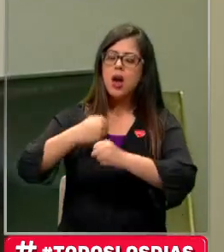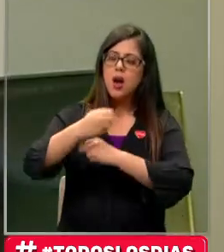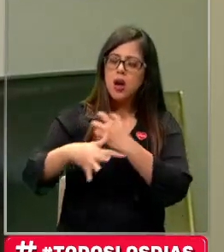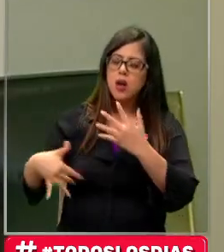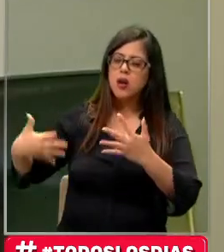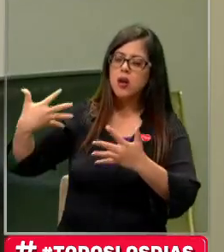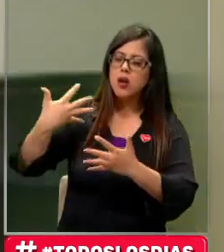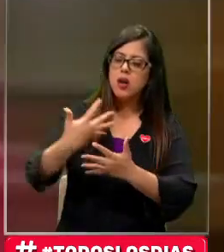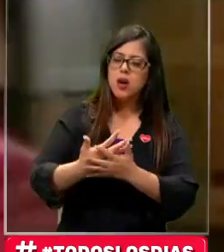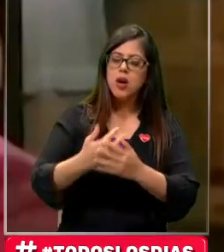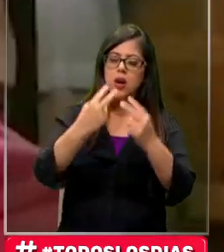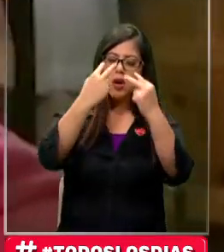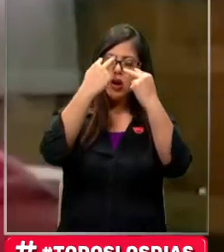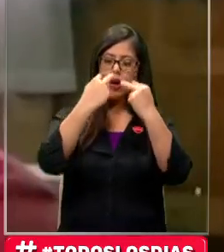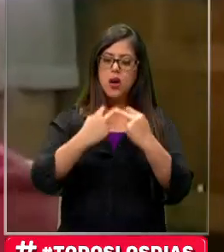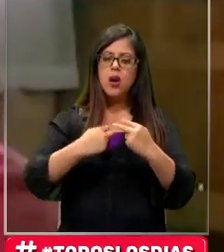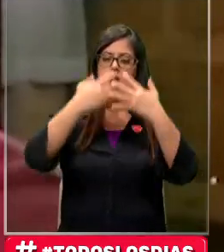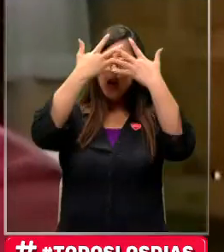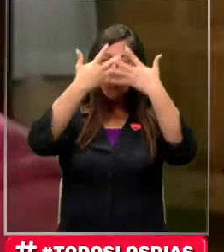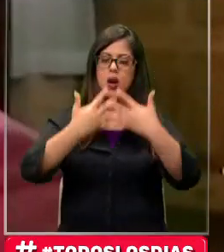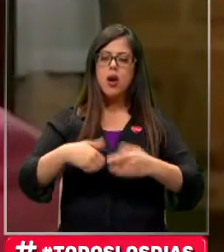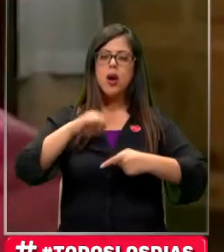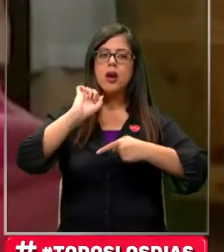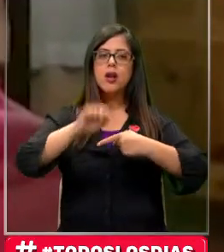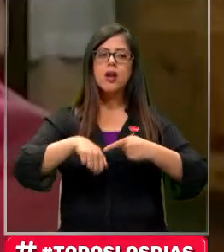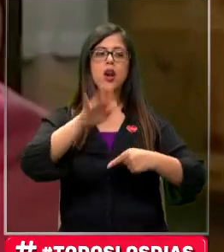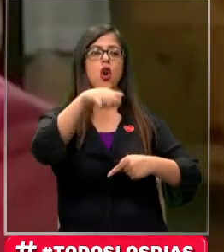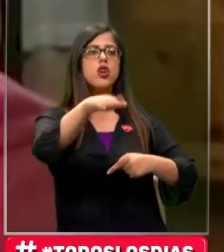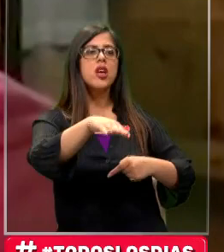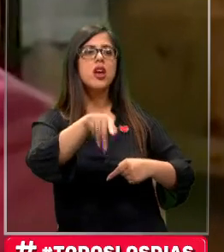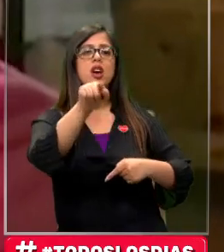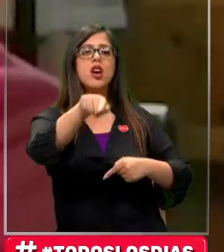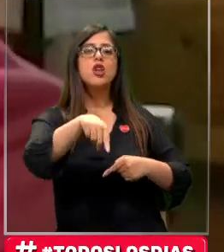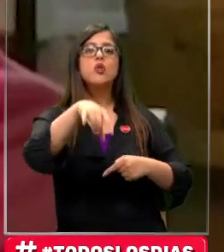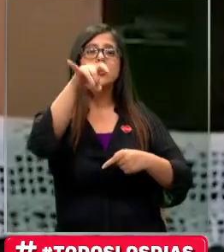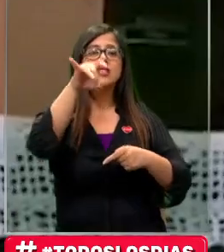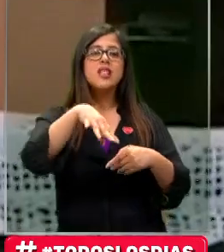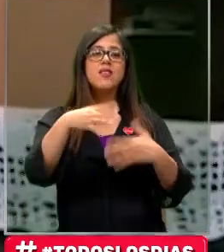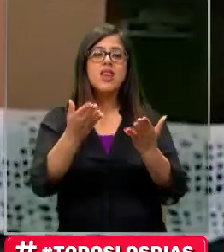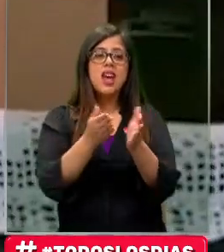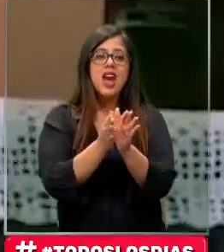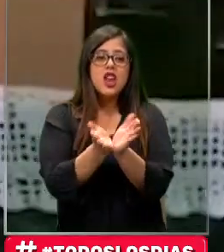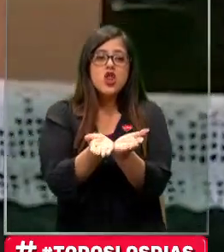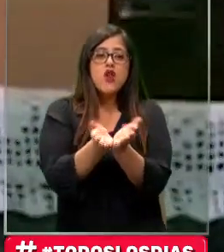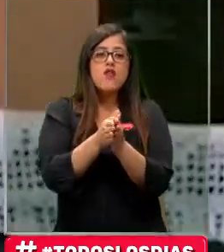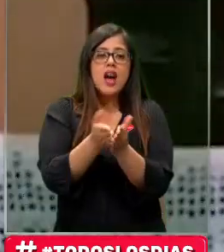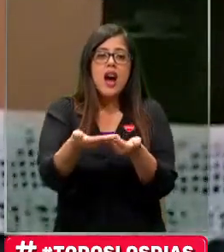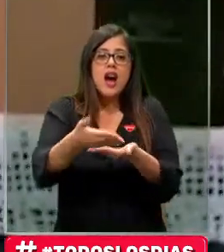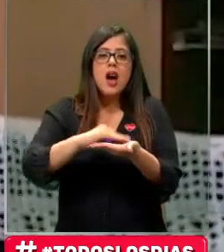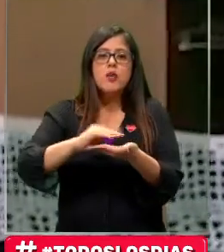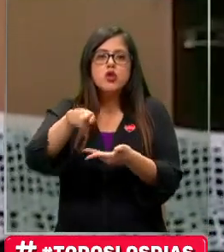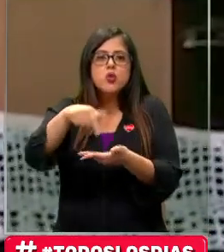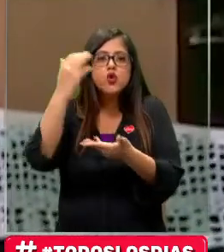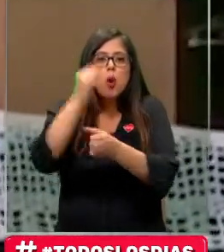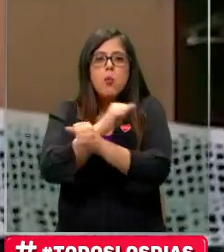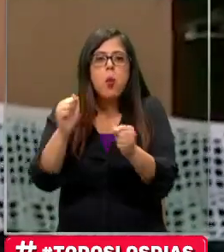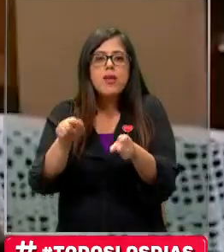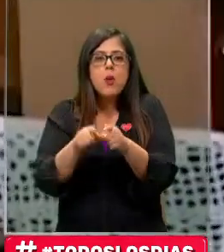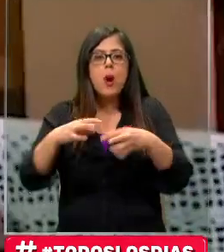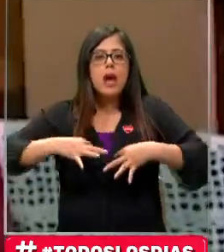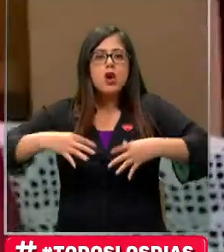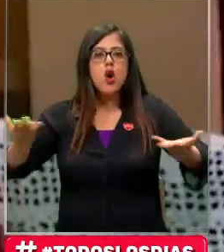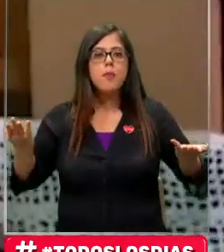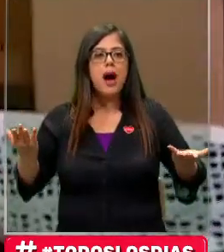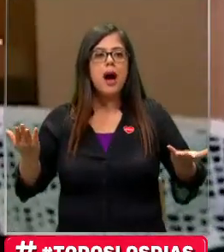aceptar y después querer. Luis, ¿tú sabes doblar el voto? Sí. Tú no sabes ni doblar tu ropa, po. Ay, huevo.